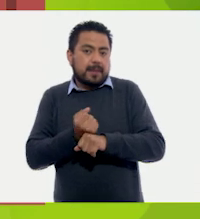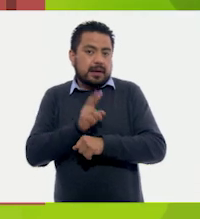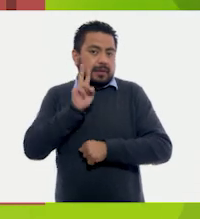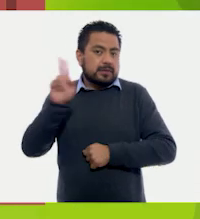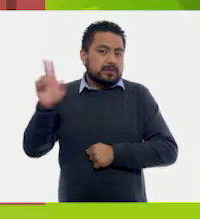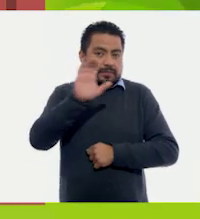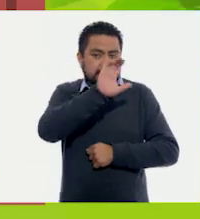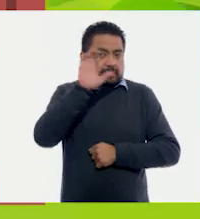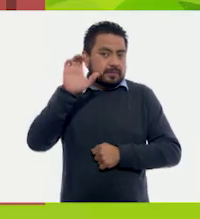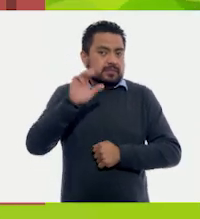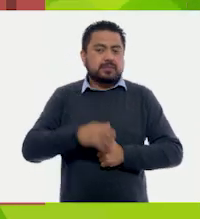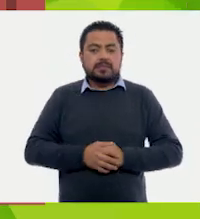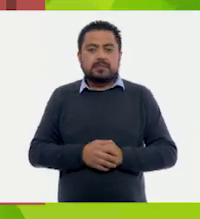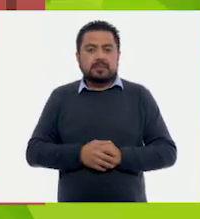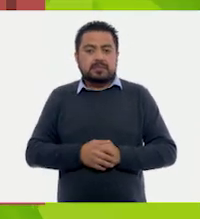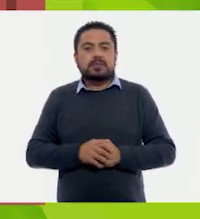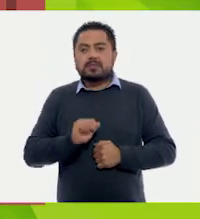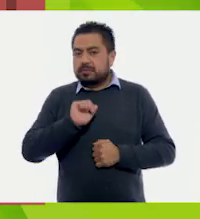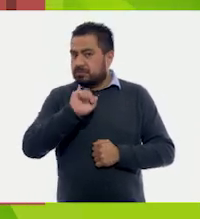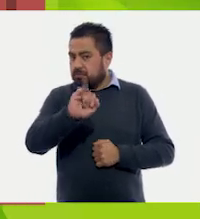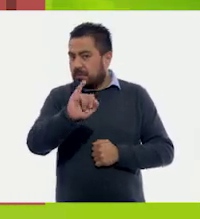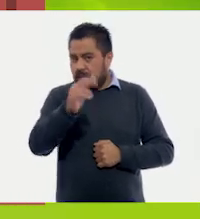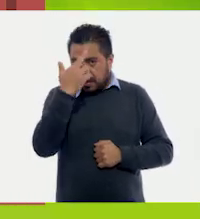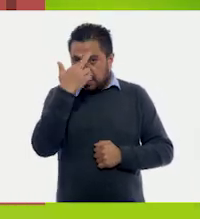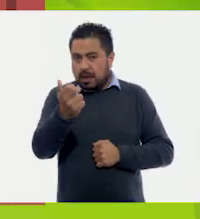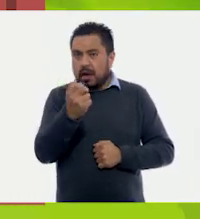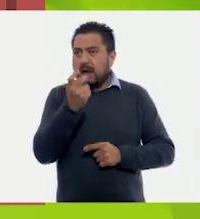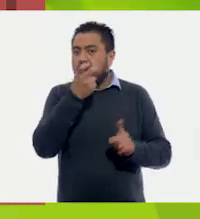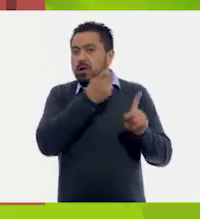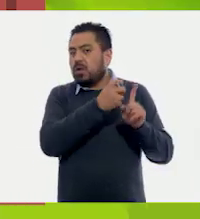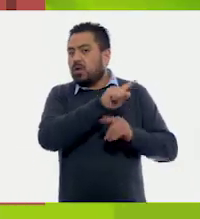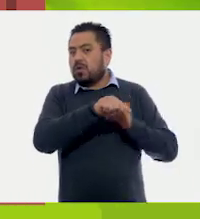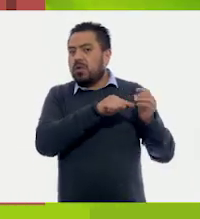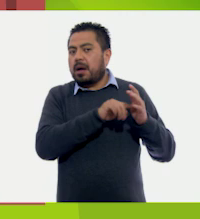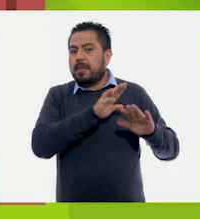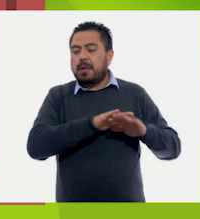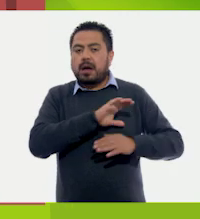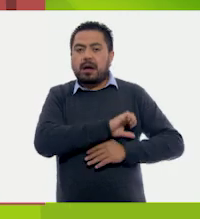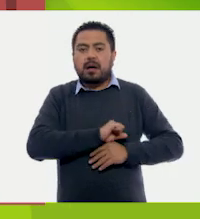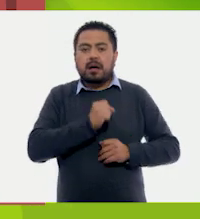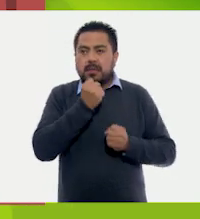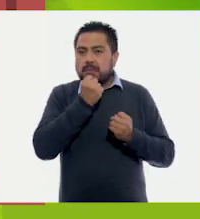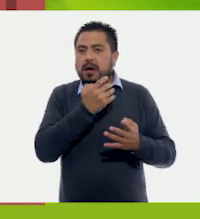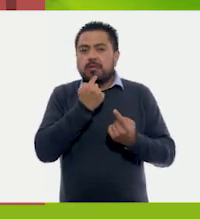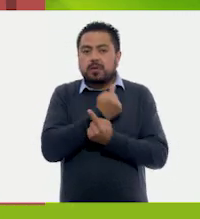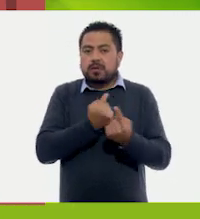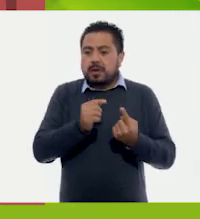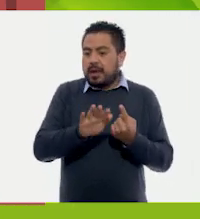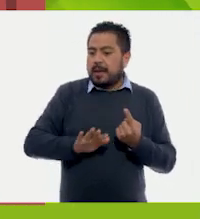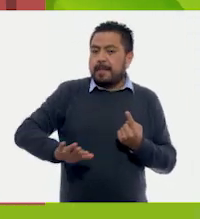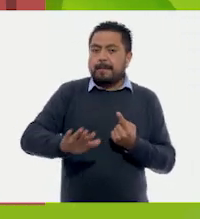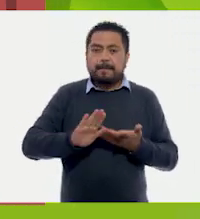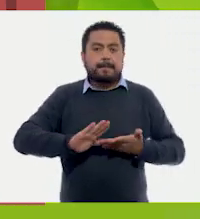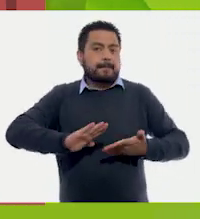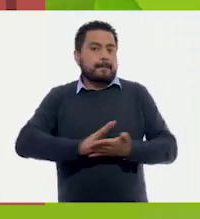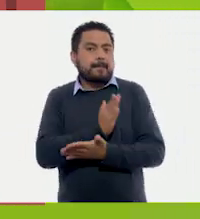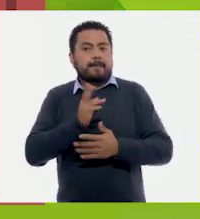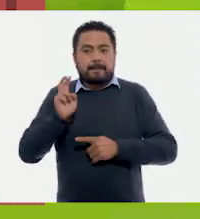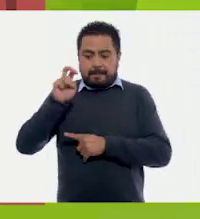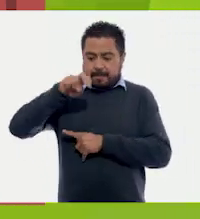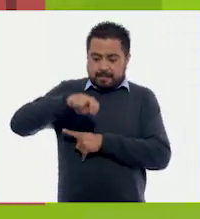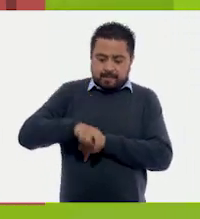fotografía. Tienes razón. Este es uno de los lugares favoritos de nuestras niñas y niños. Además de la